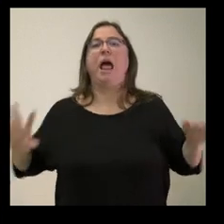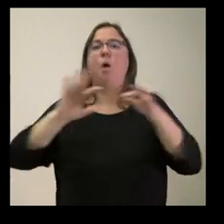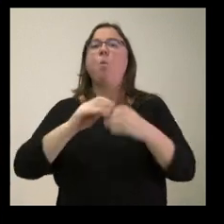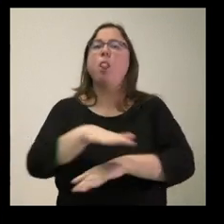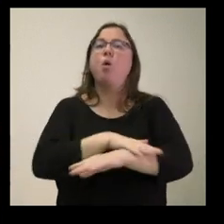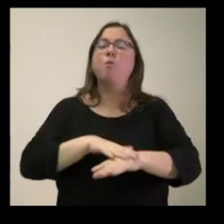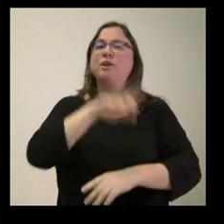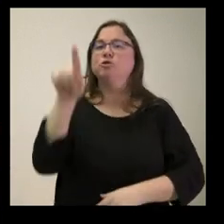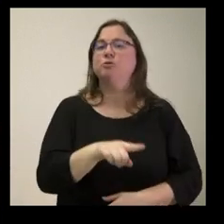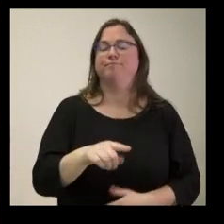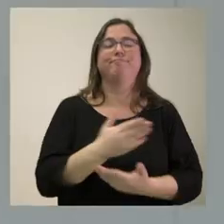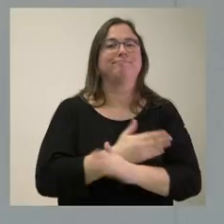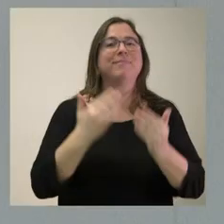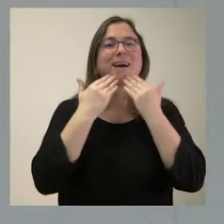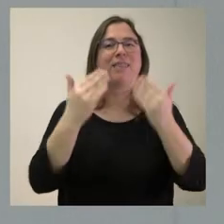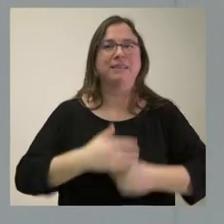de la República. Gracias.